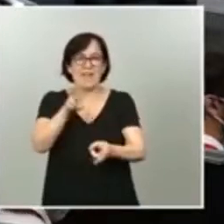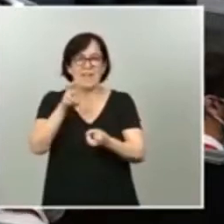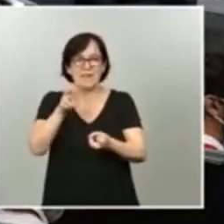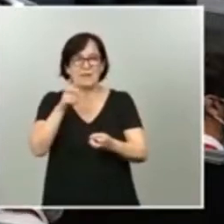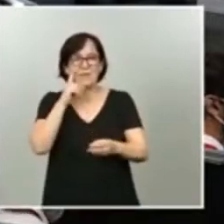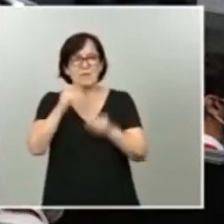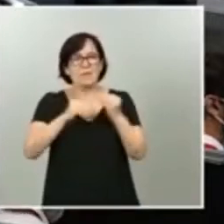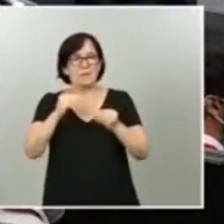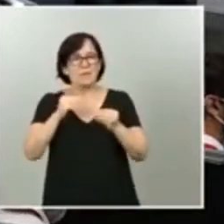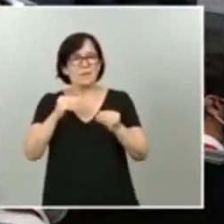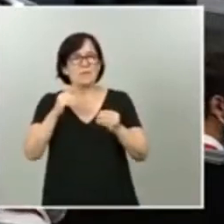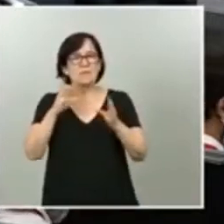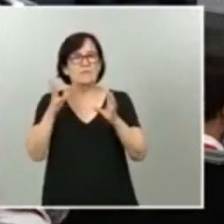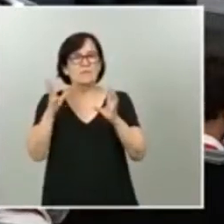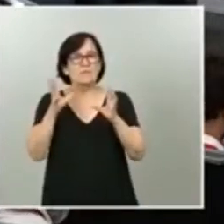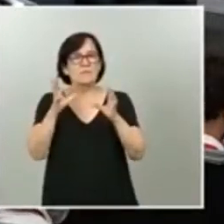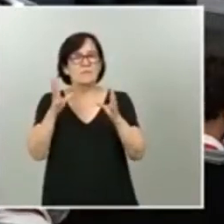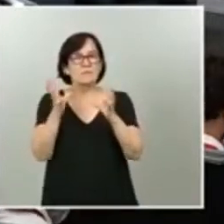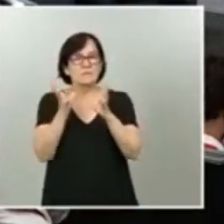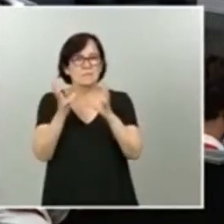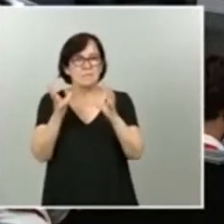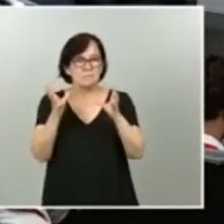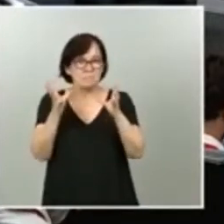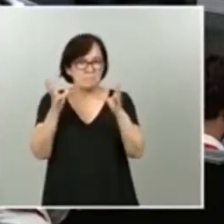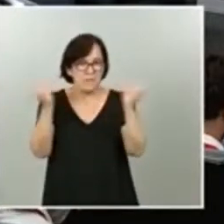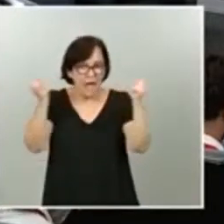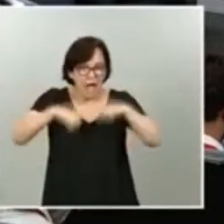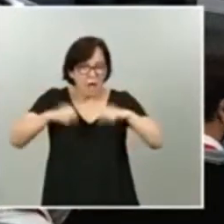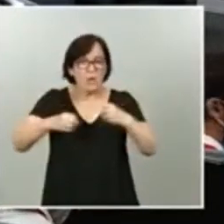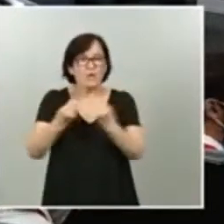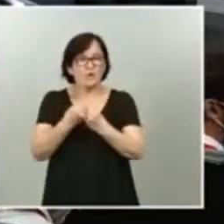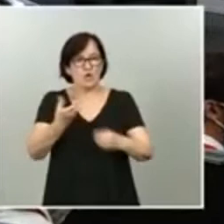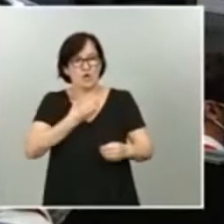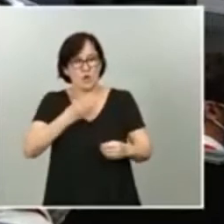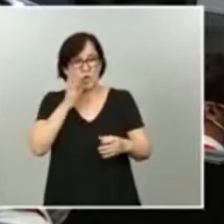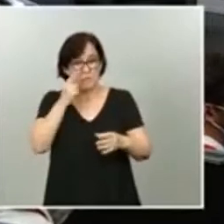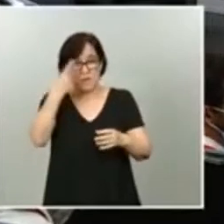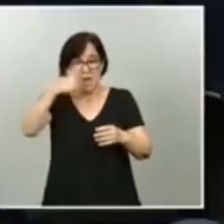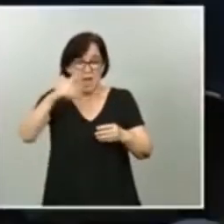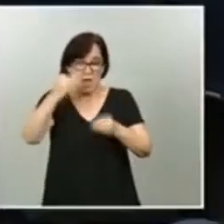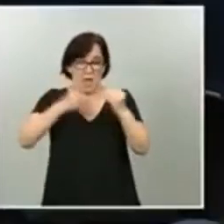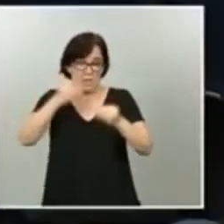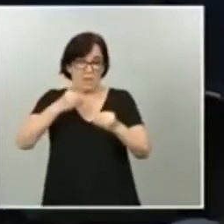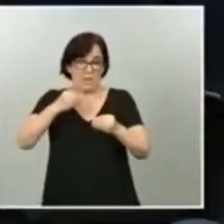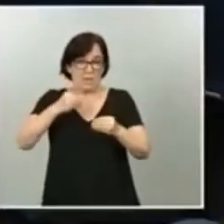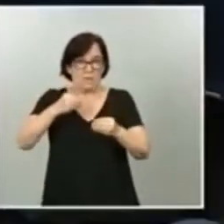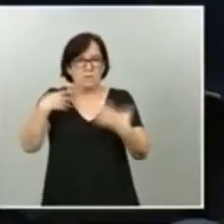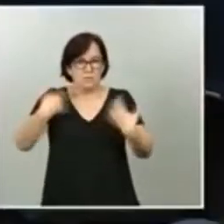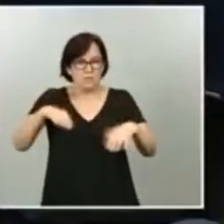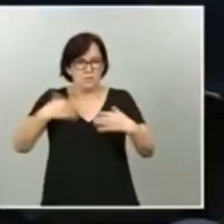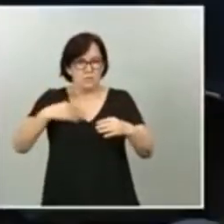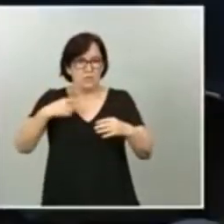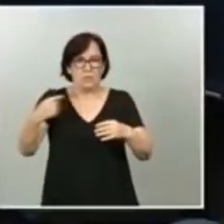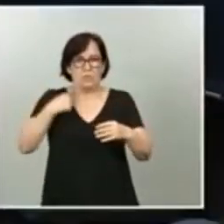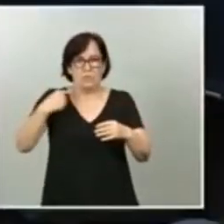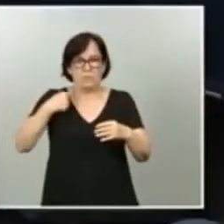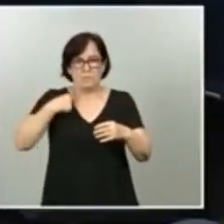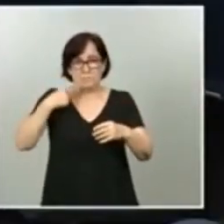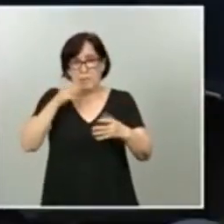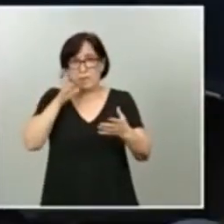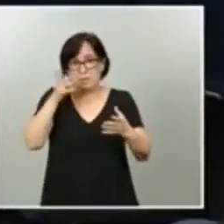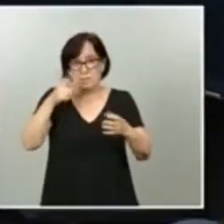tipo de entendimiento con los ayuntamientos para hacer frente al agujero del transporte que se ha generado con la crisis de